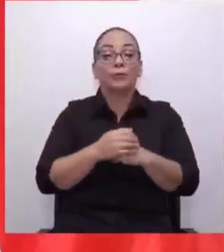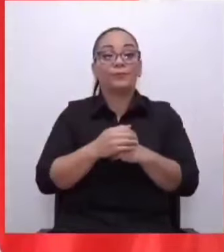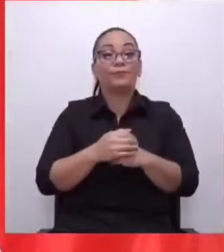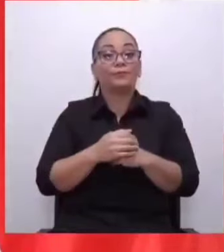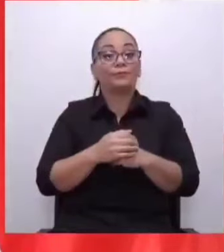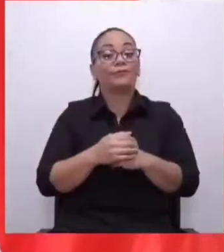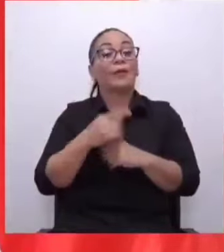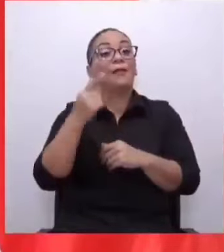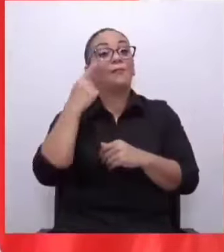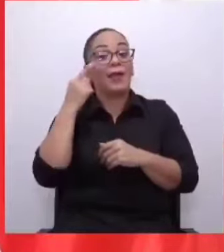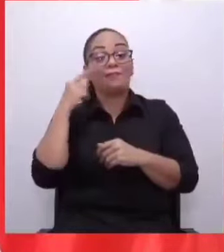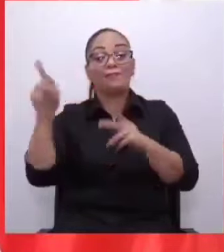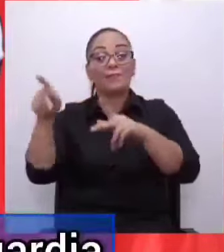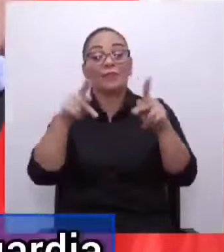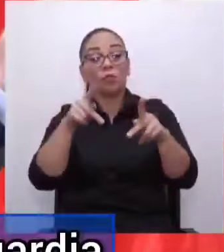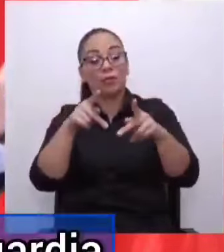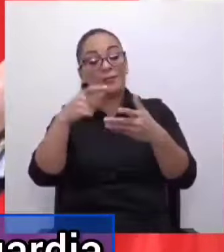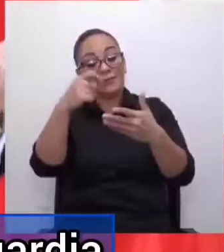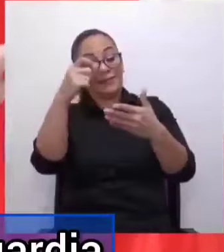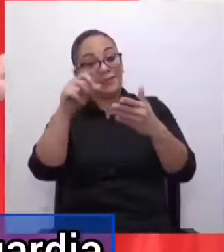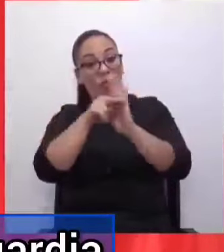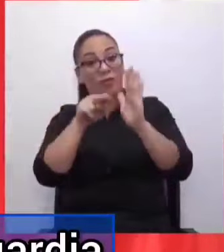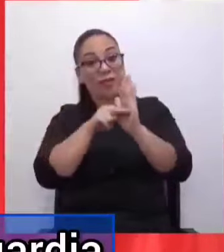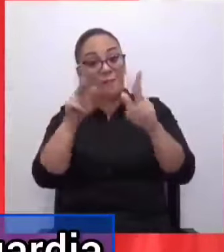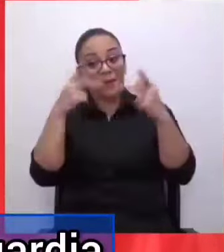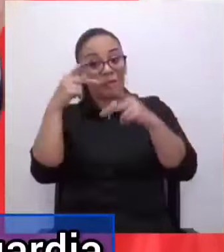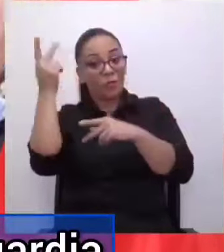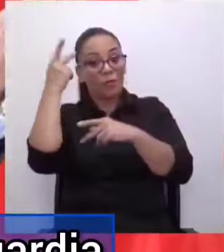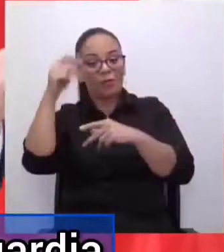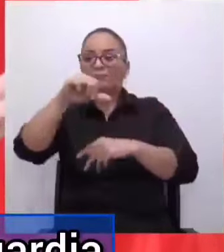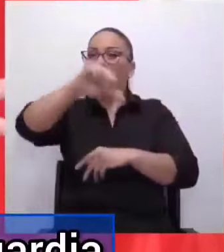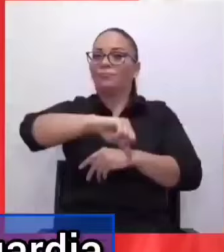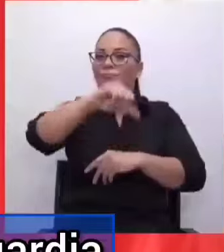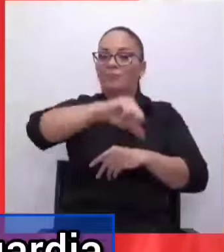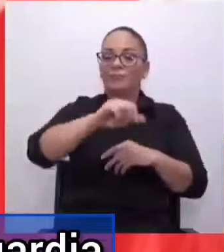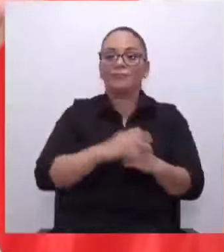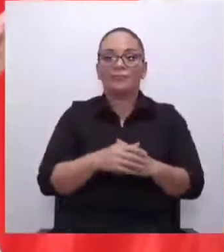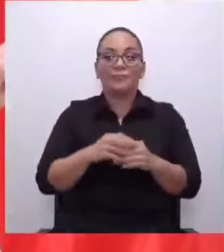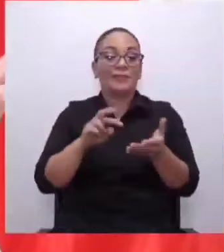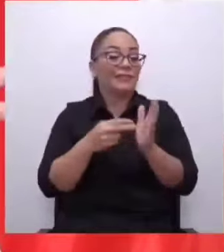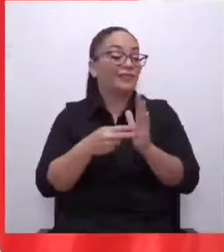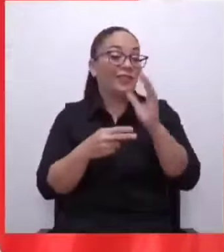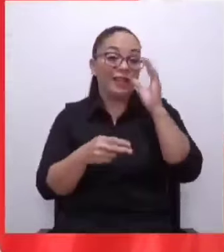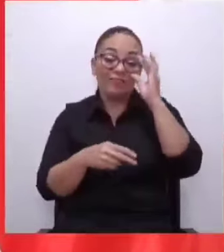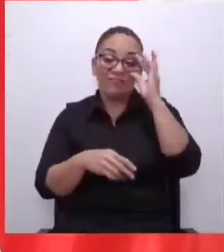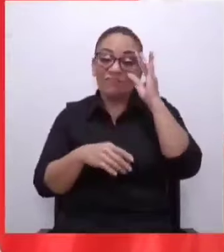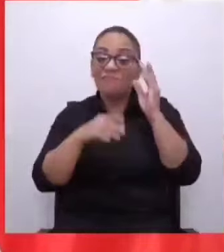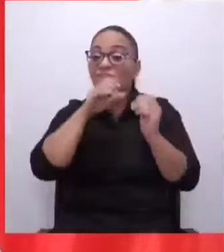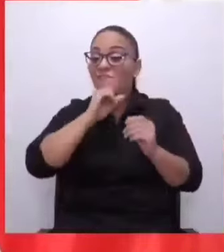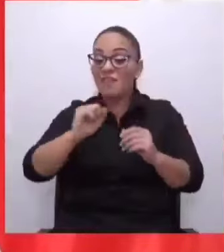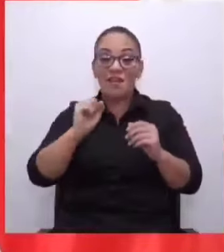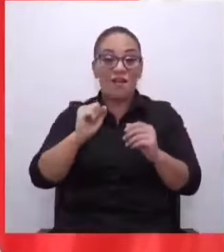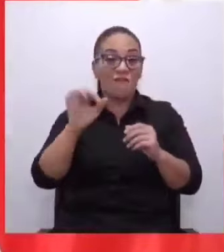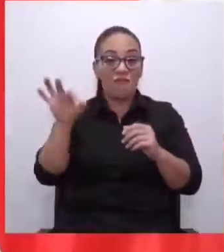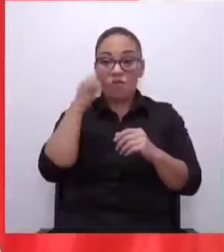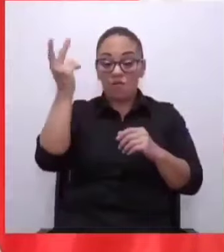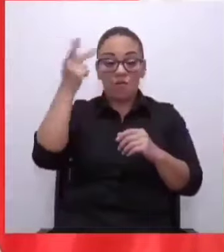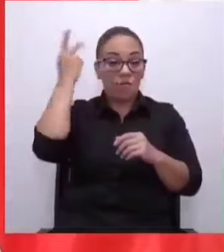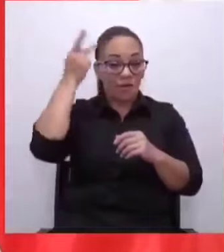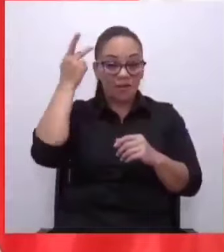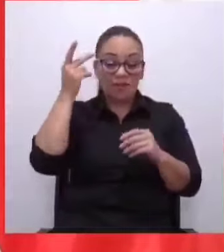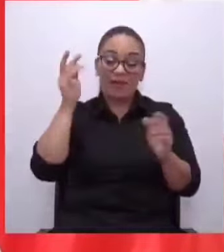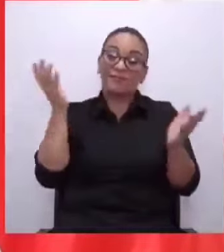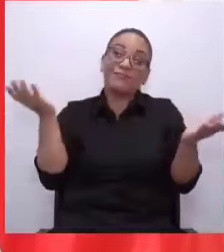políticos, hace eso. Quiere decir que el regateo de la vieja guardia política de Costa Rica está